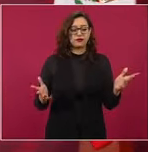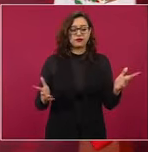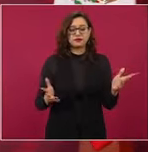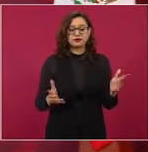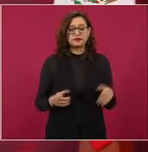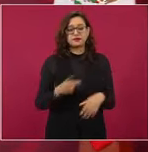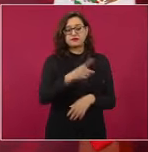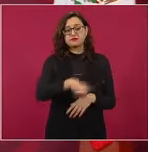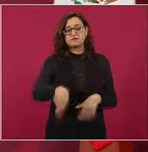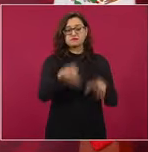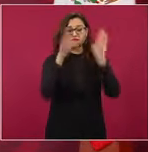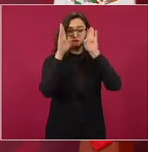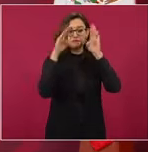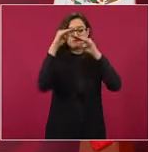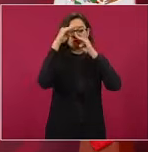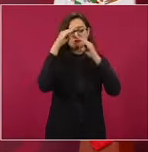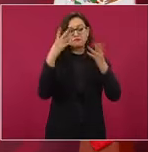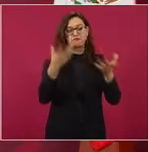conservadores,